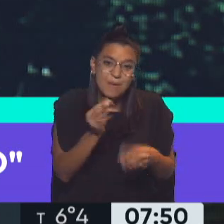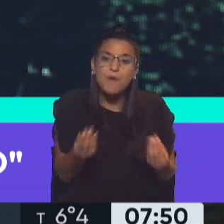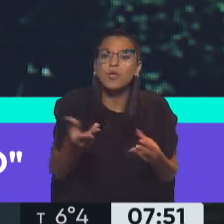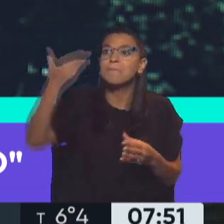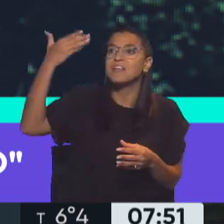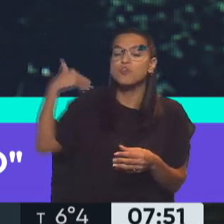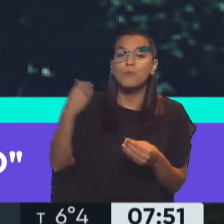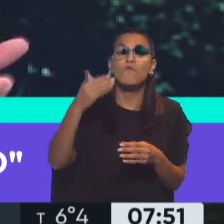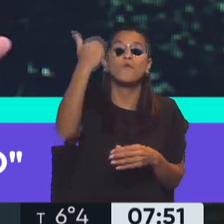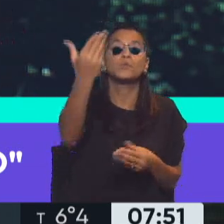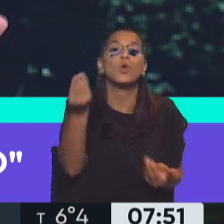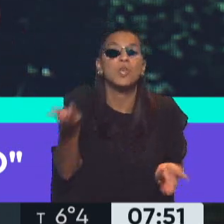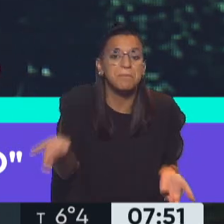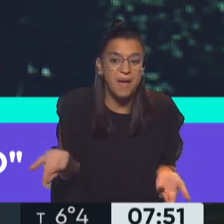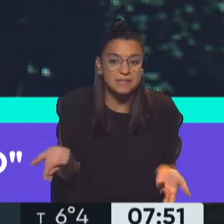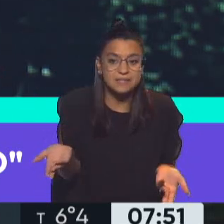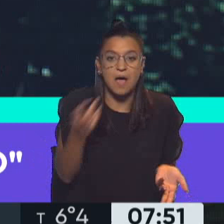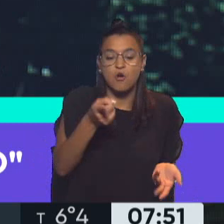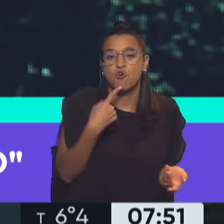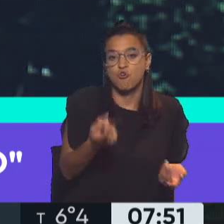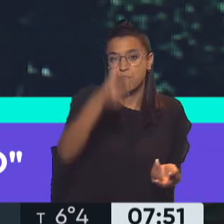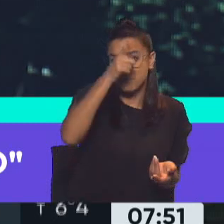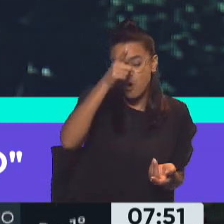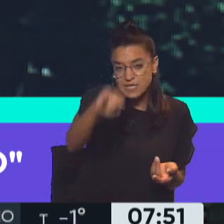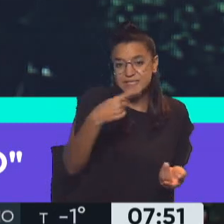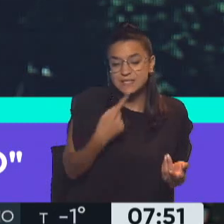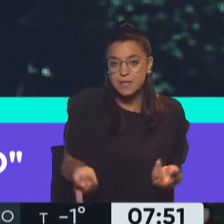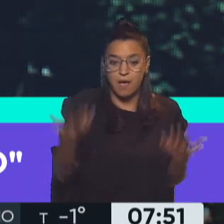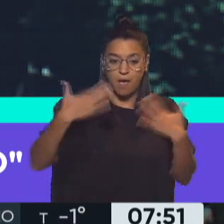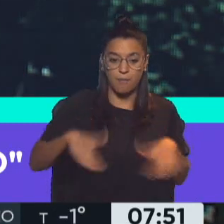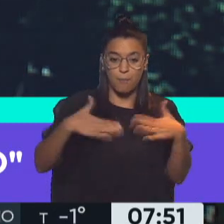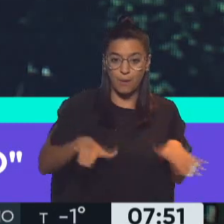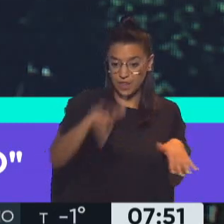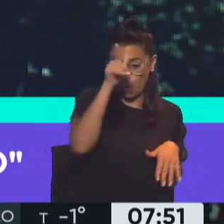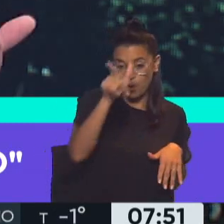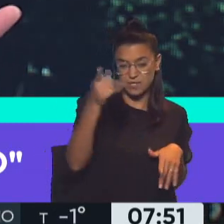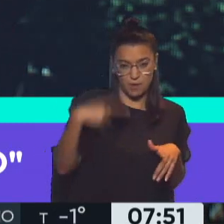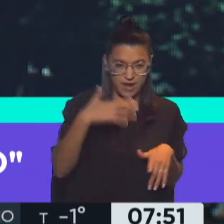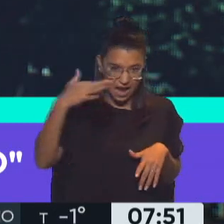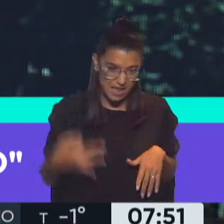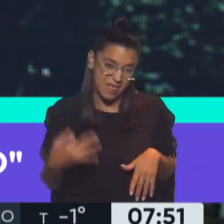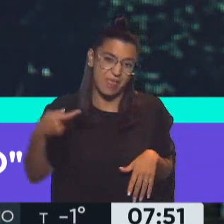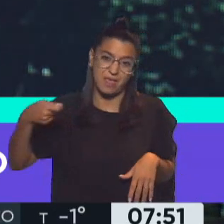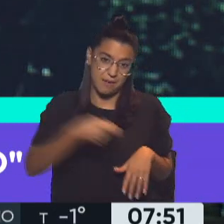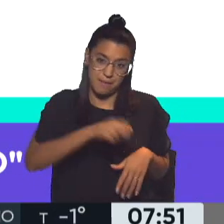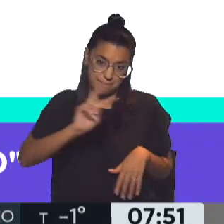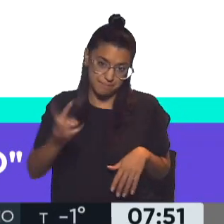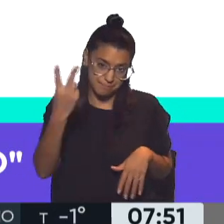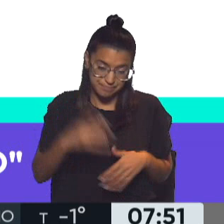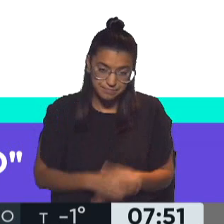pasado. Y en el futuro, ¿qué va a suceder con los efectivos? Los reitero, vestidos de policías, pero que en realidad eran criminales.